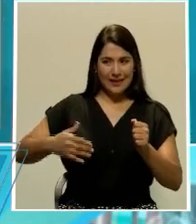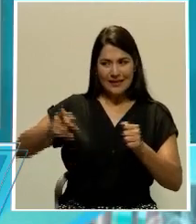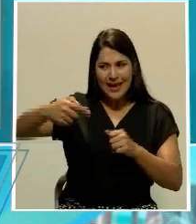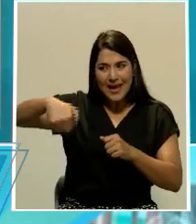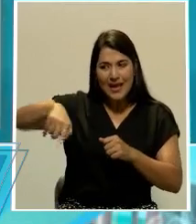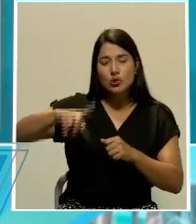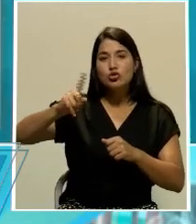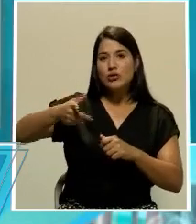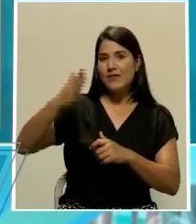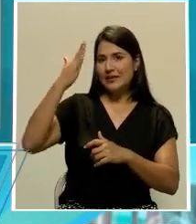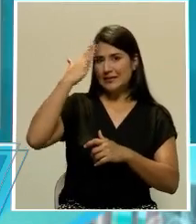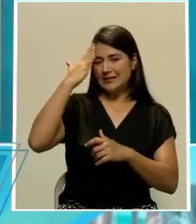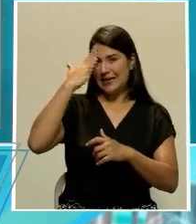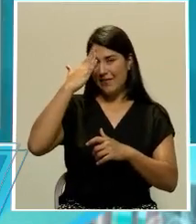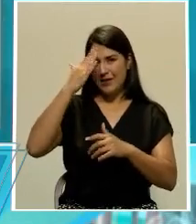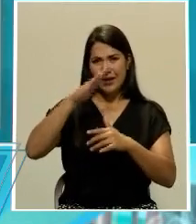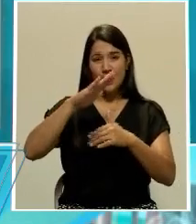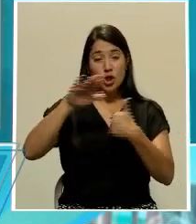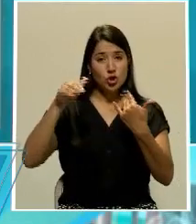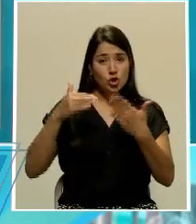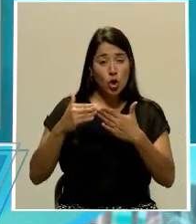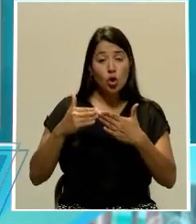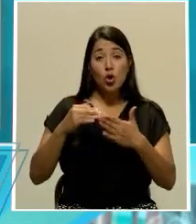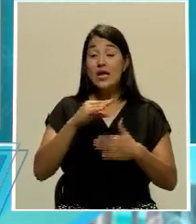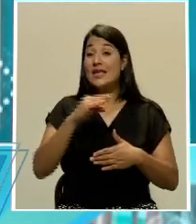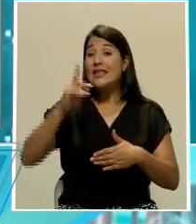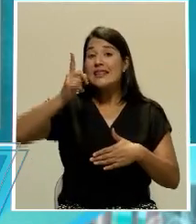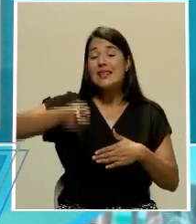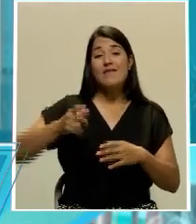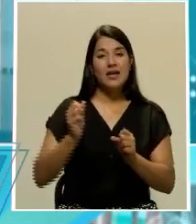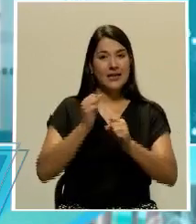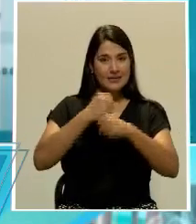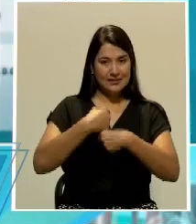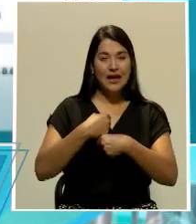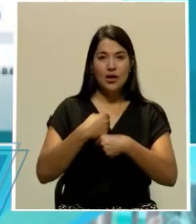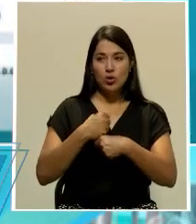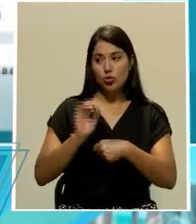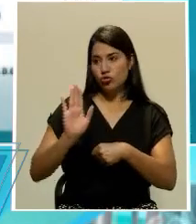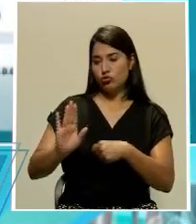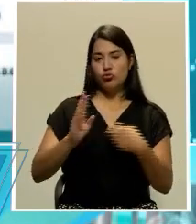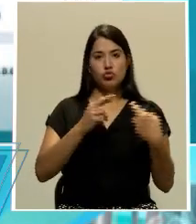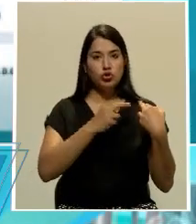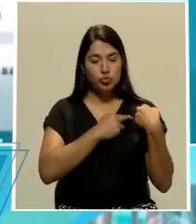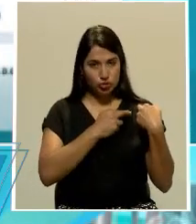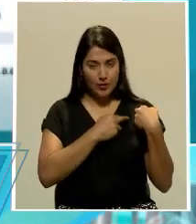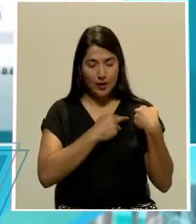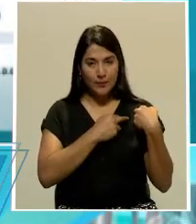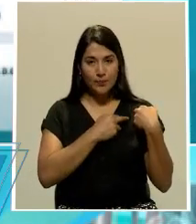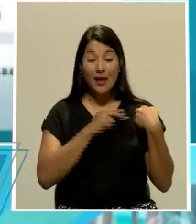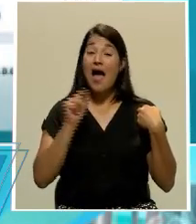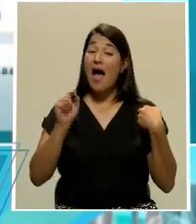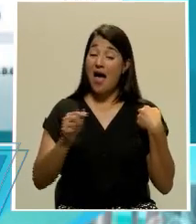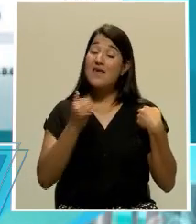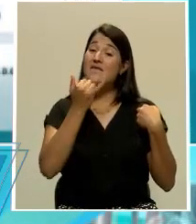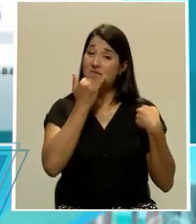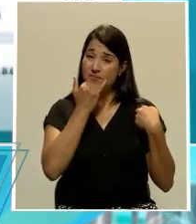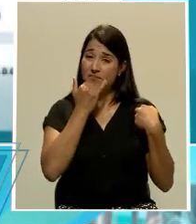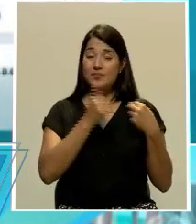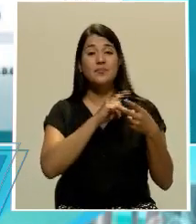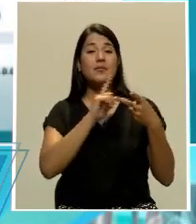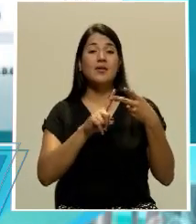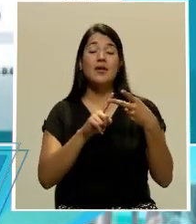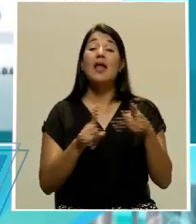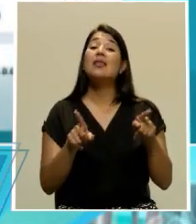informados y tienen que hacerlo, y no lo hacen de oficio necesariamente, también es una responsabilidad de despacho. Ahí falla, por un lado,